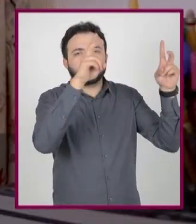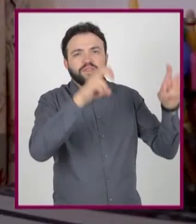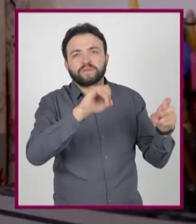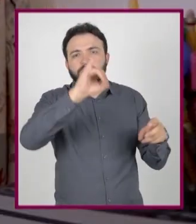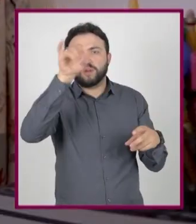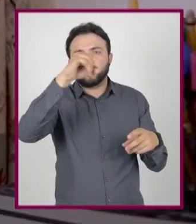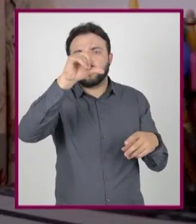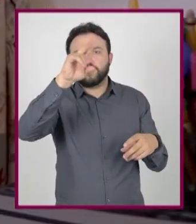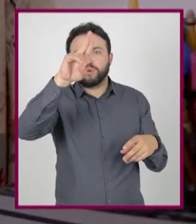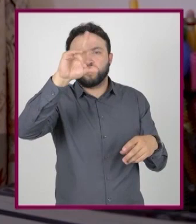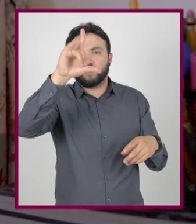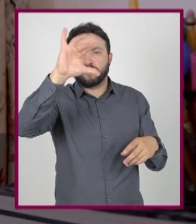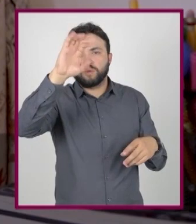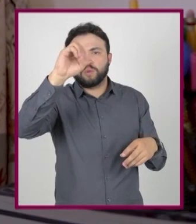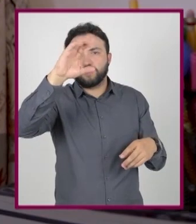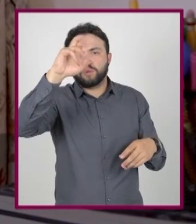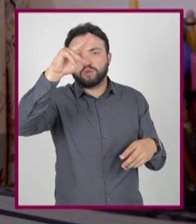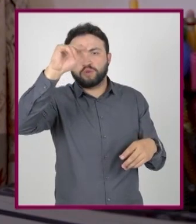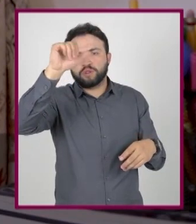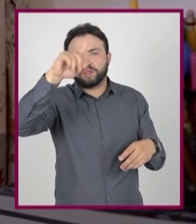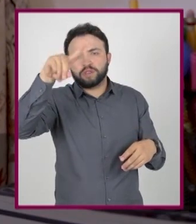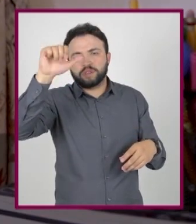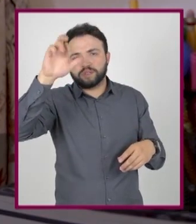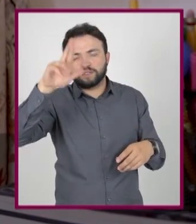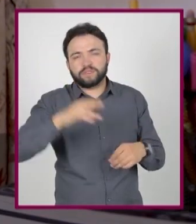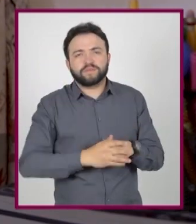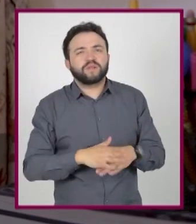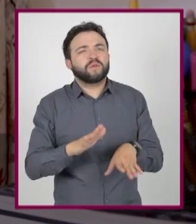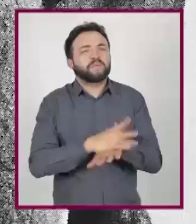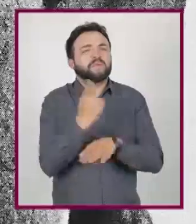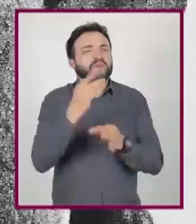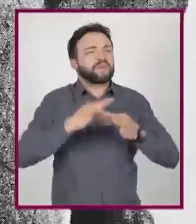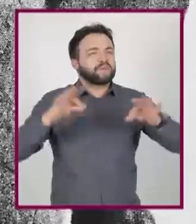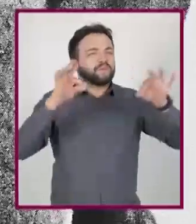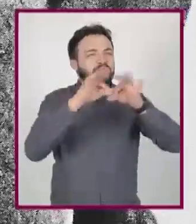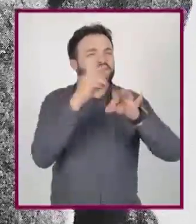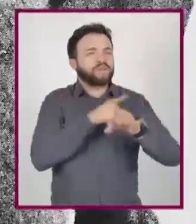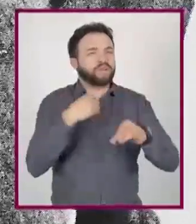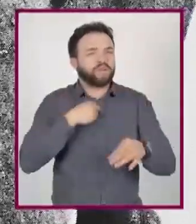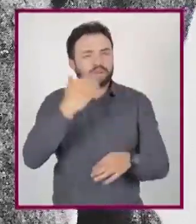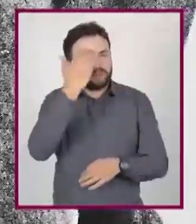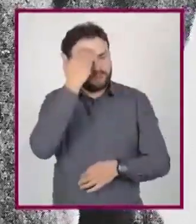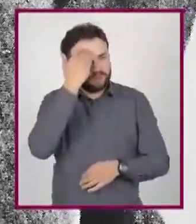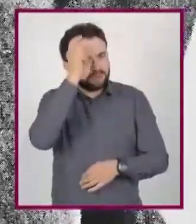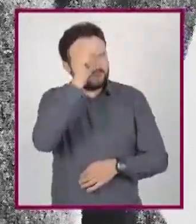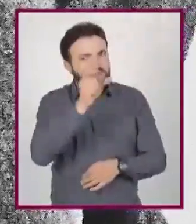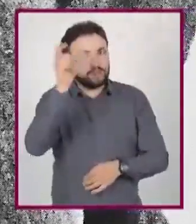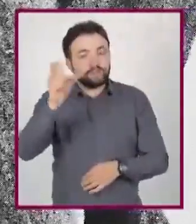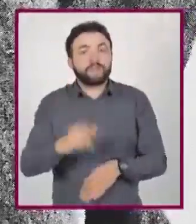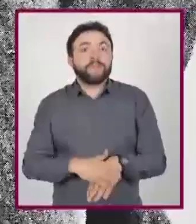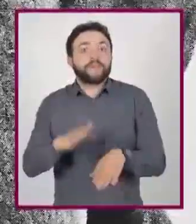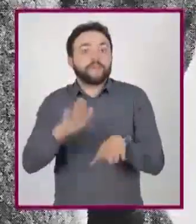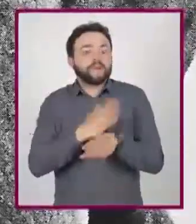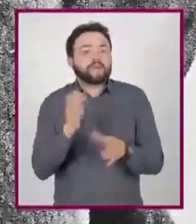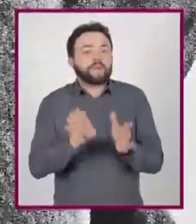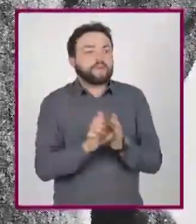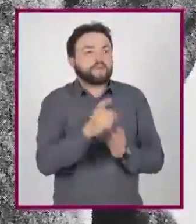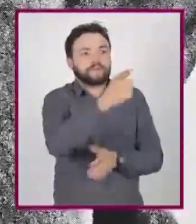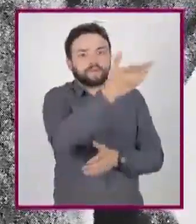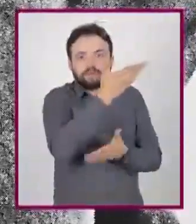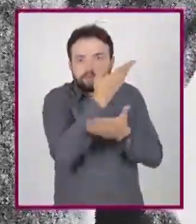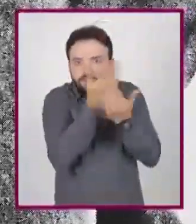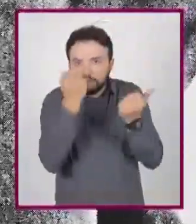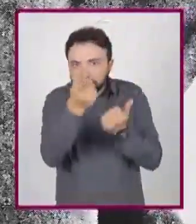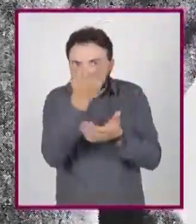qué es importante que alguien conozca el significado de cada uno de estos elementos? ¿Por qué alguien que no sepa quién es Julio Cortázar no podría